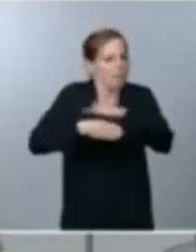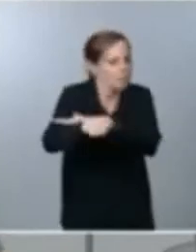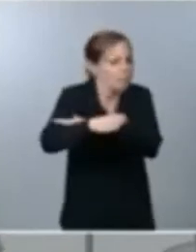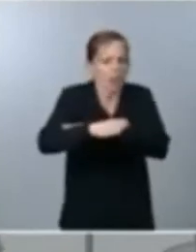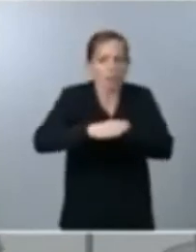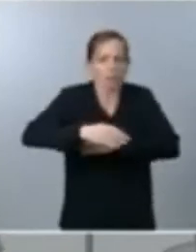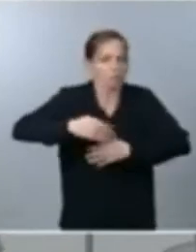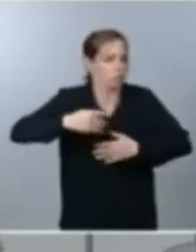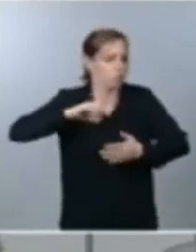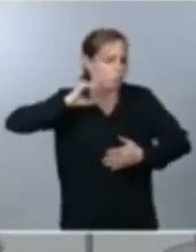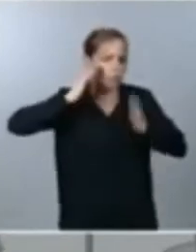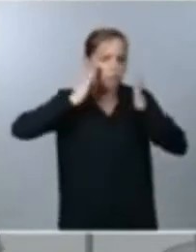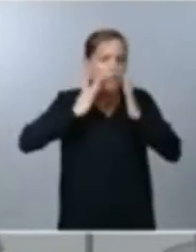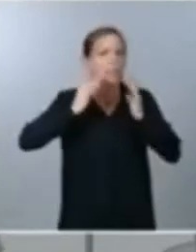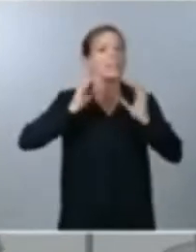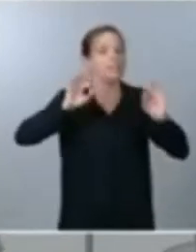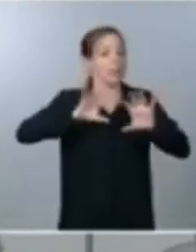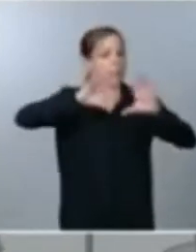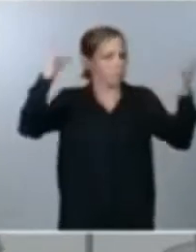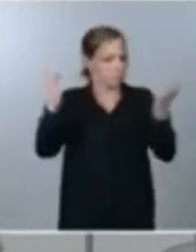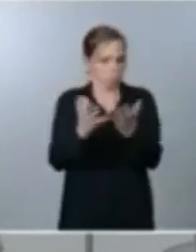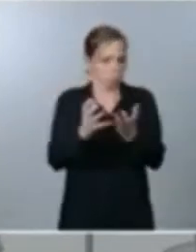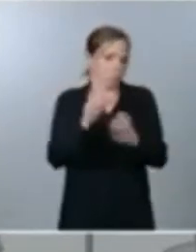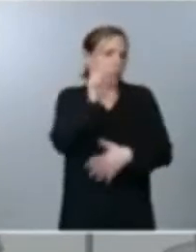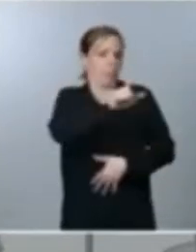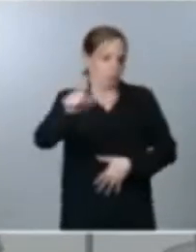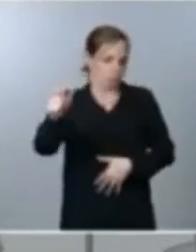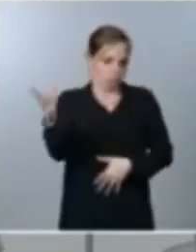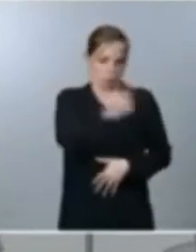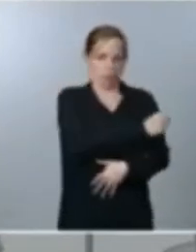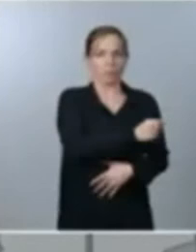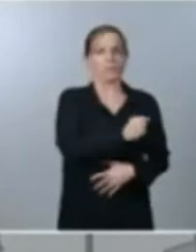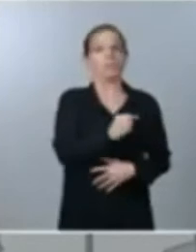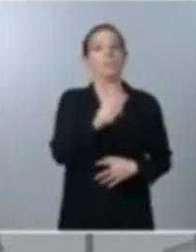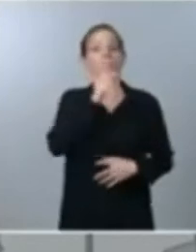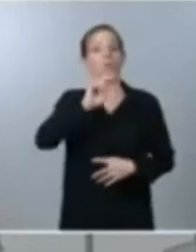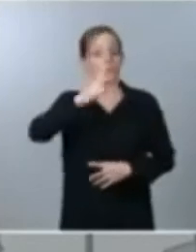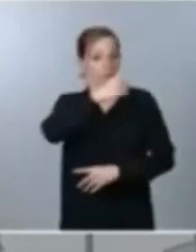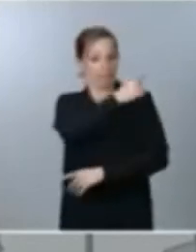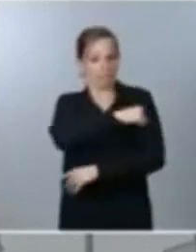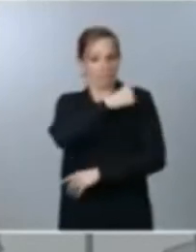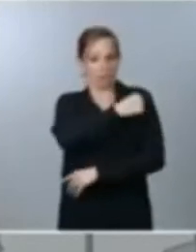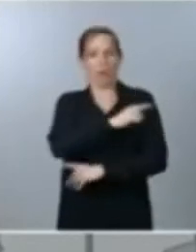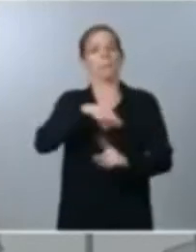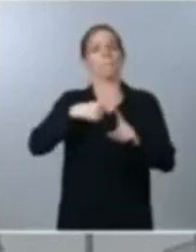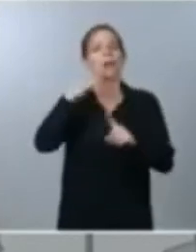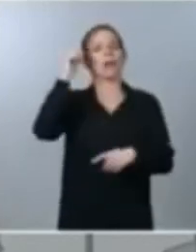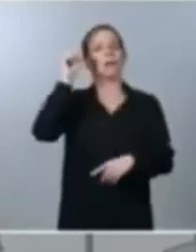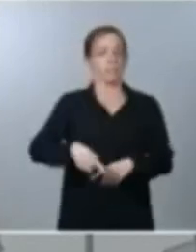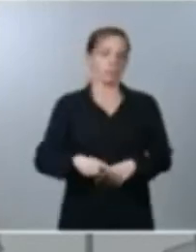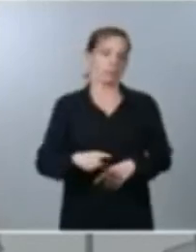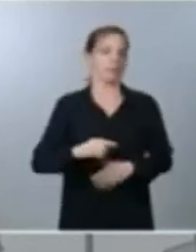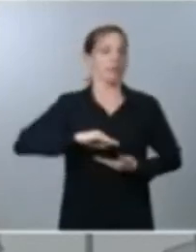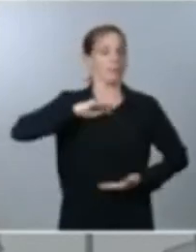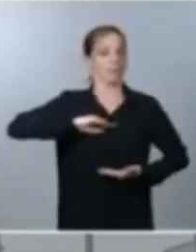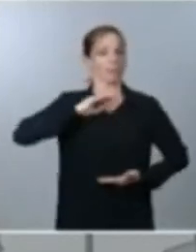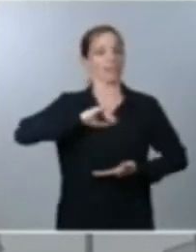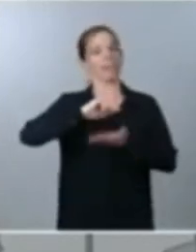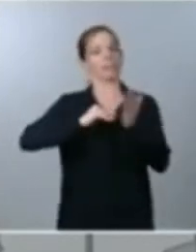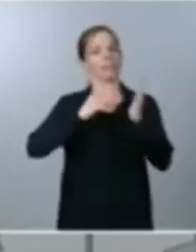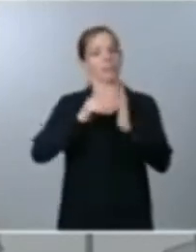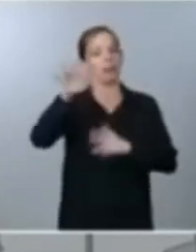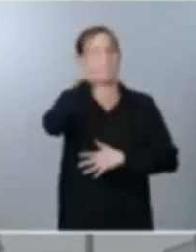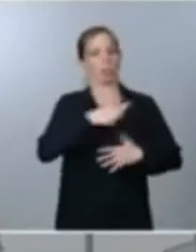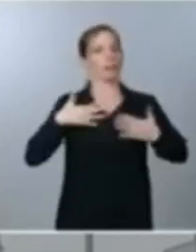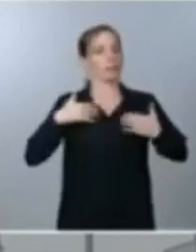donde se viva a esa vacuna del COVID y en segundo lugar la capacidad que tiene el Sistema Nacional de Salud de vacunar quiero recordar